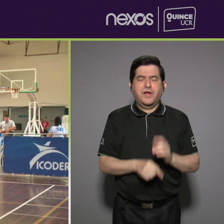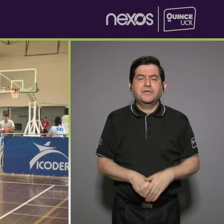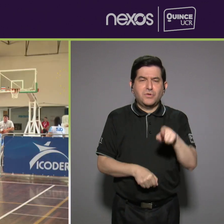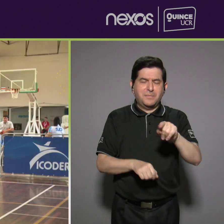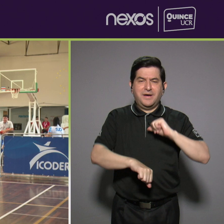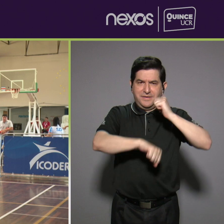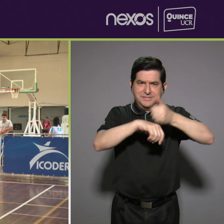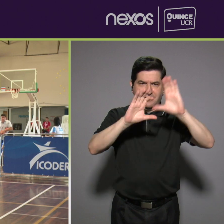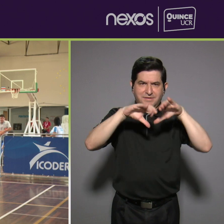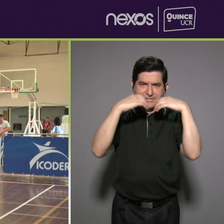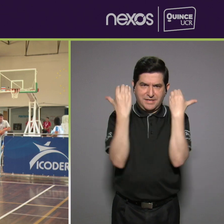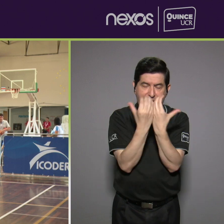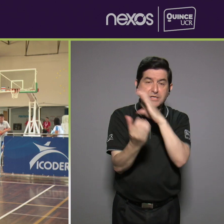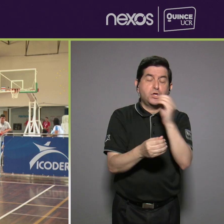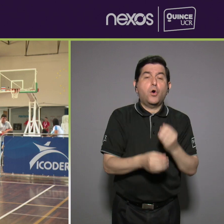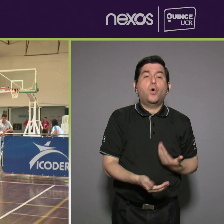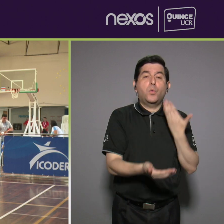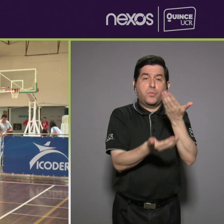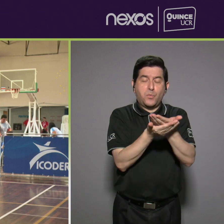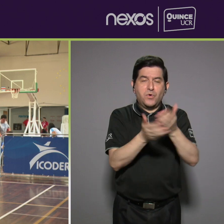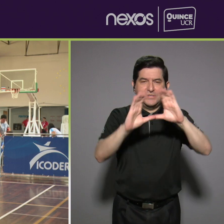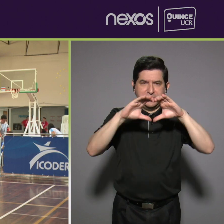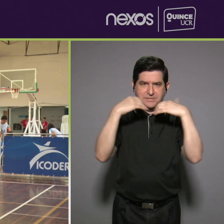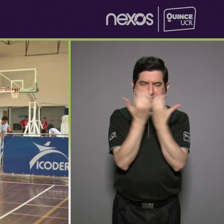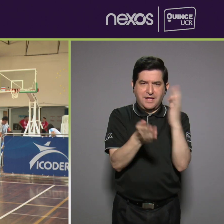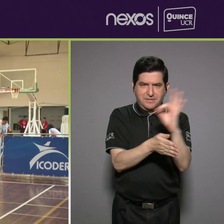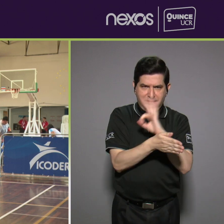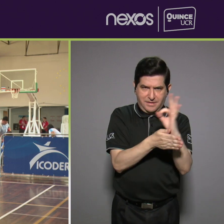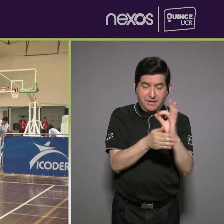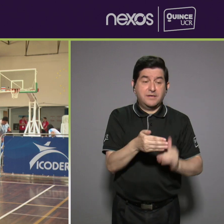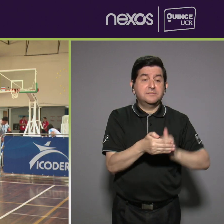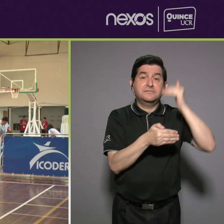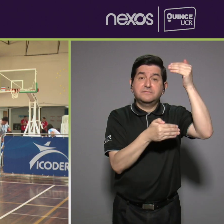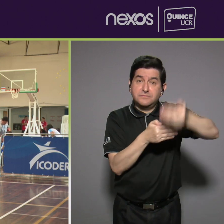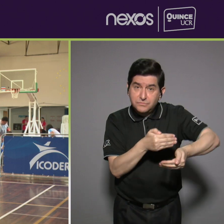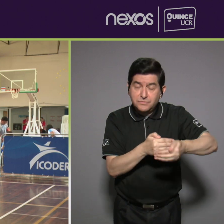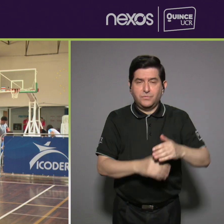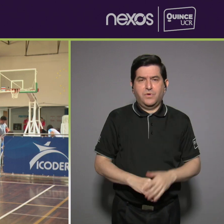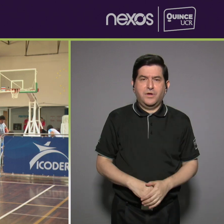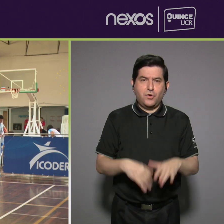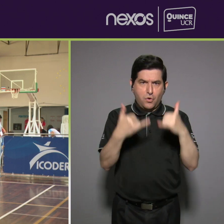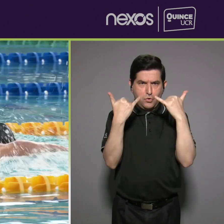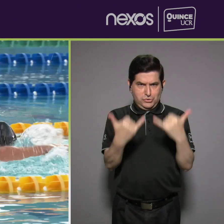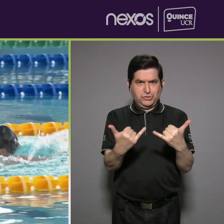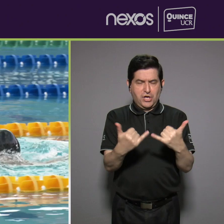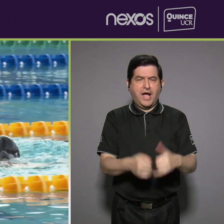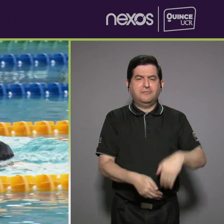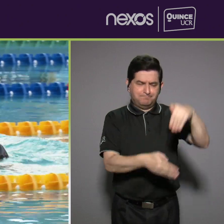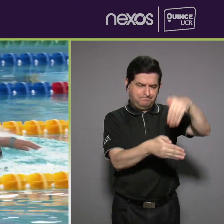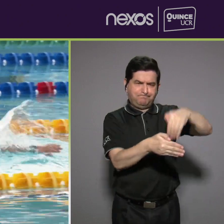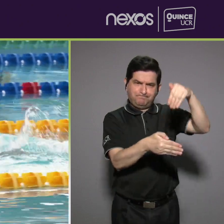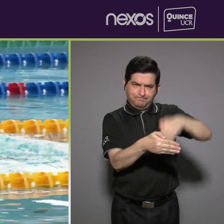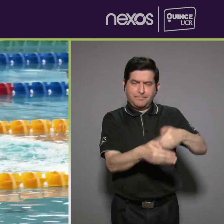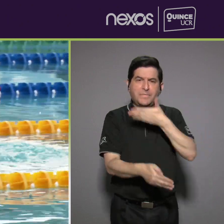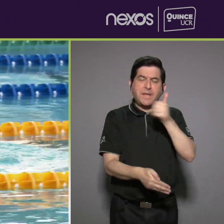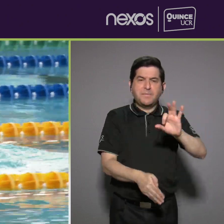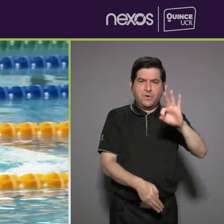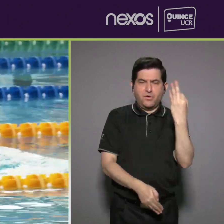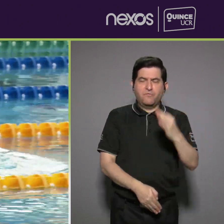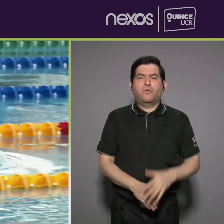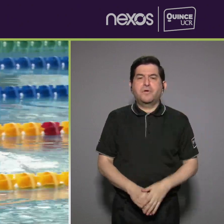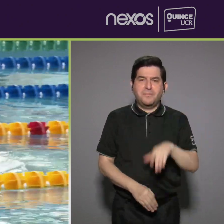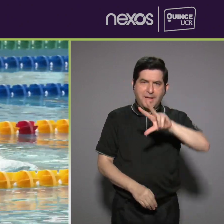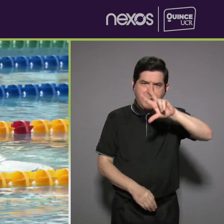o la propuesta de la clase funcional, ¿verdad? Y a partir de ahí, pues, tener ya inscritos de la mejor manera a los